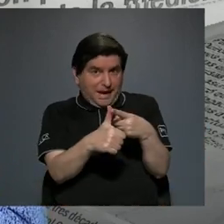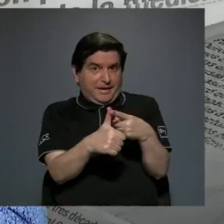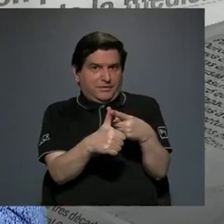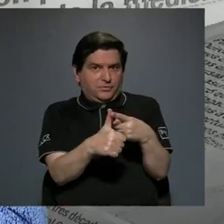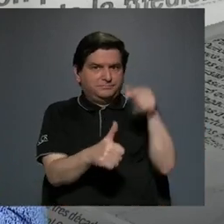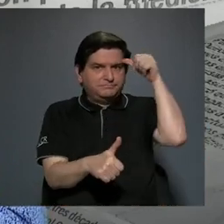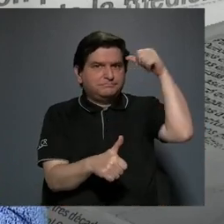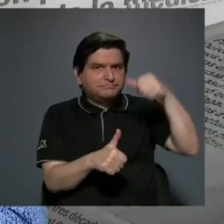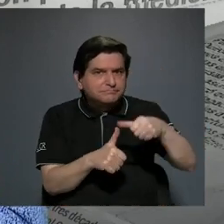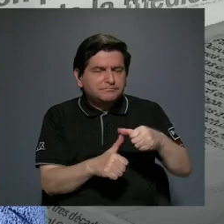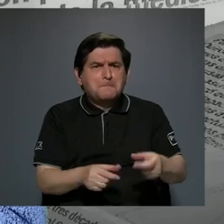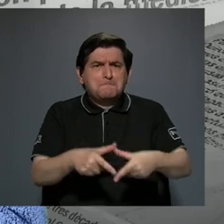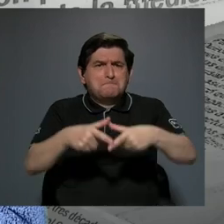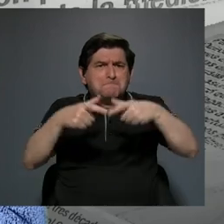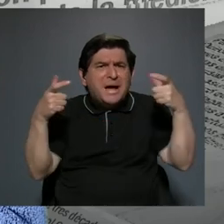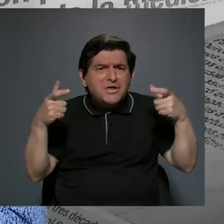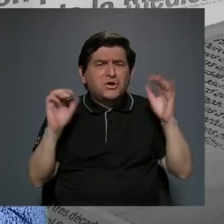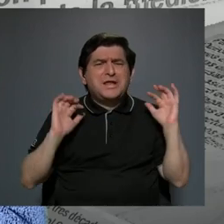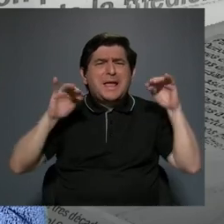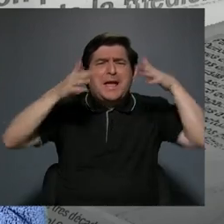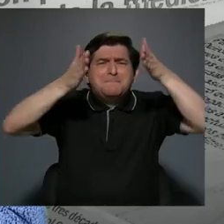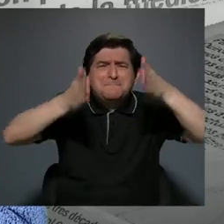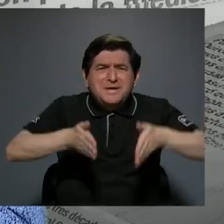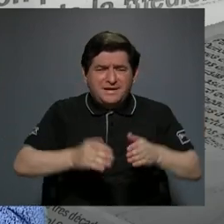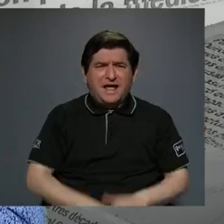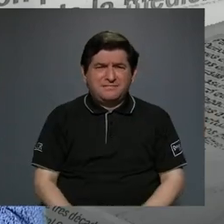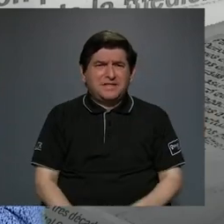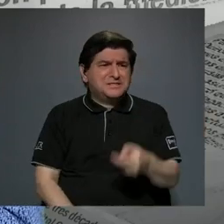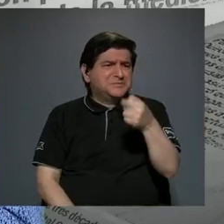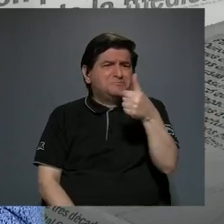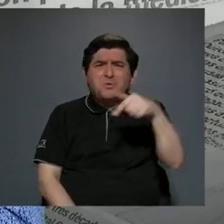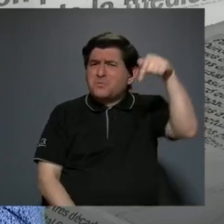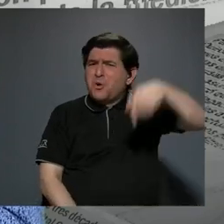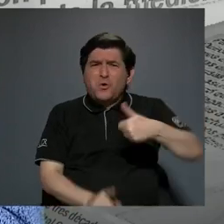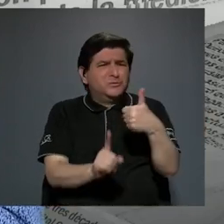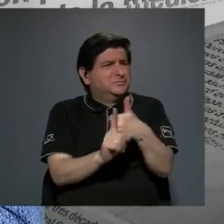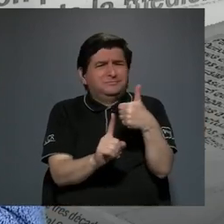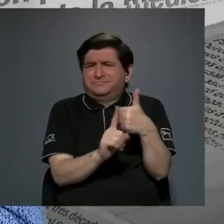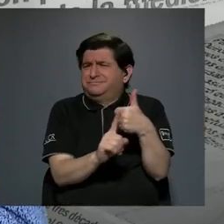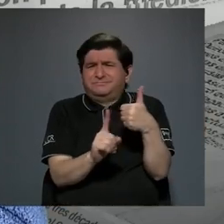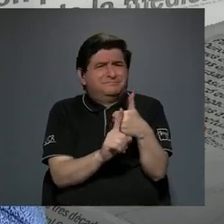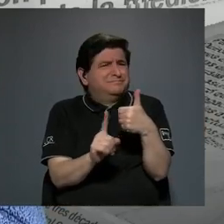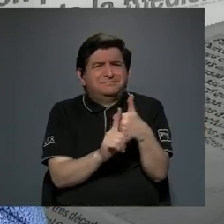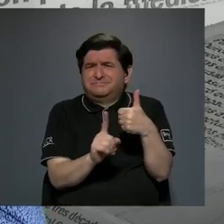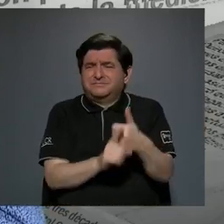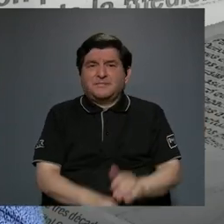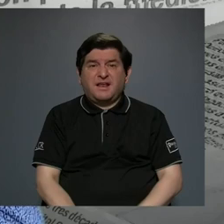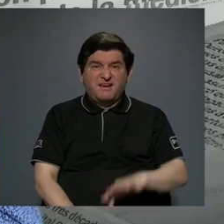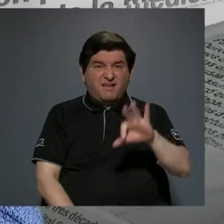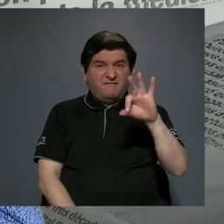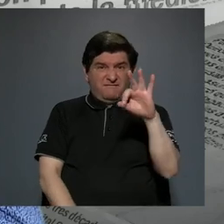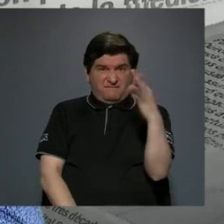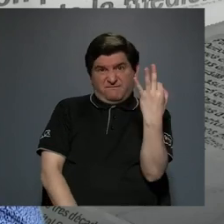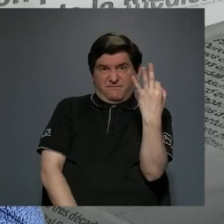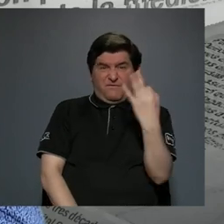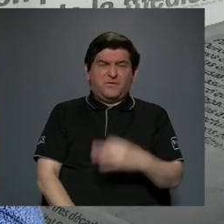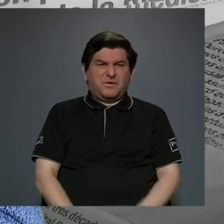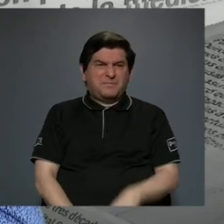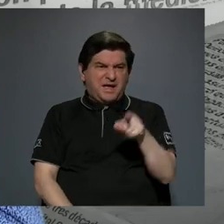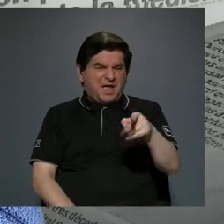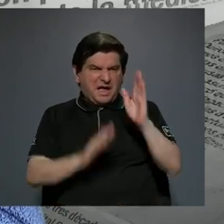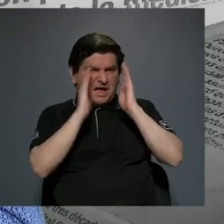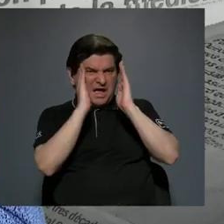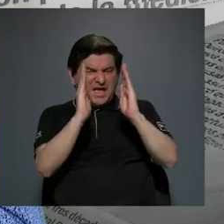tener en cuenta que la mayoría eran migrantes, eran muy pocos de aquí mismo y la forma como se les